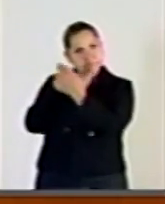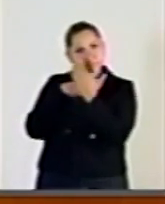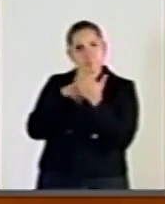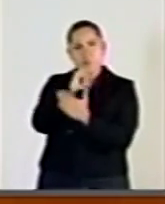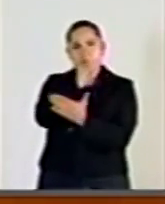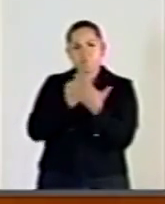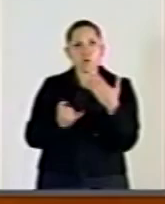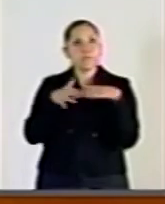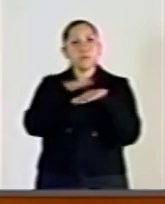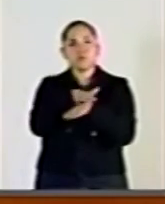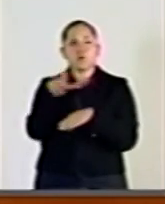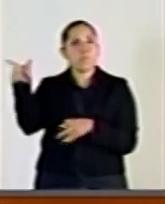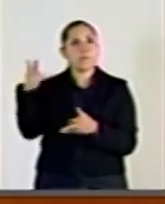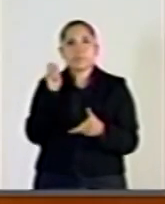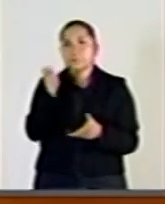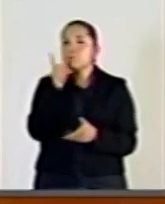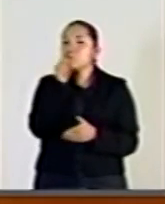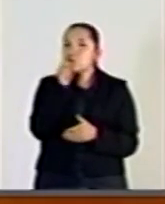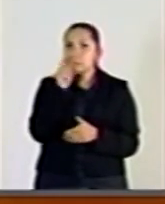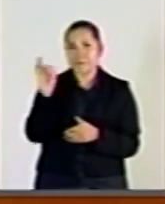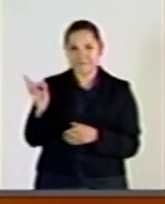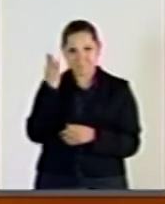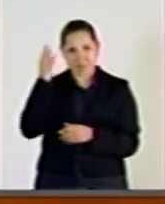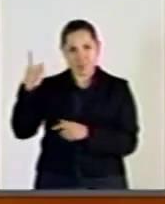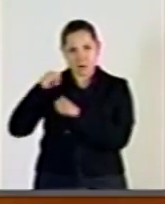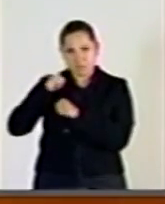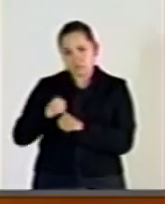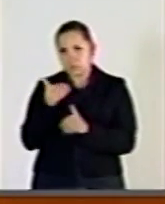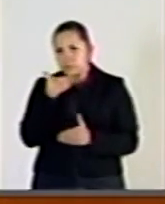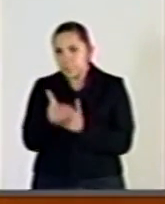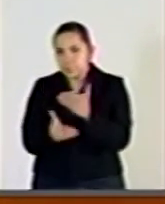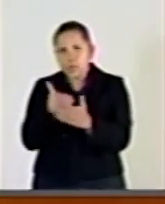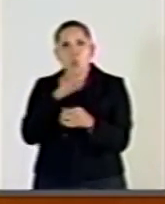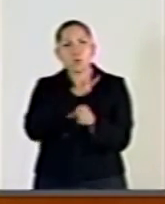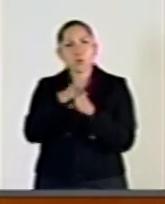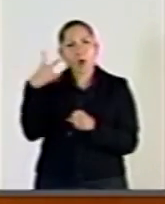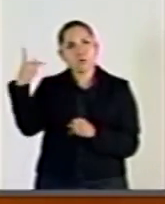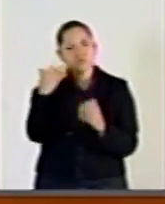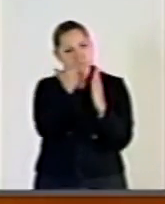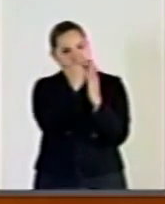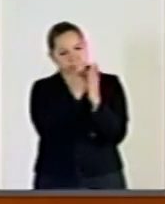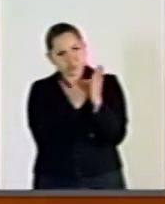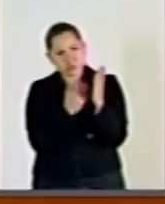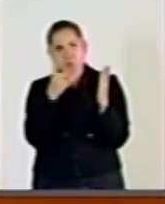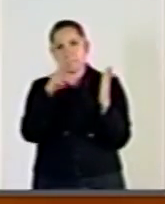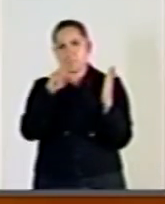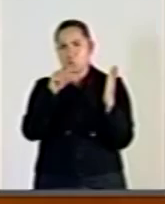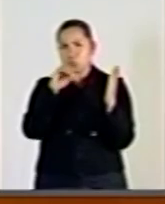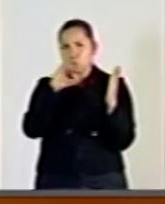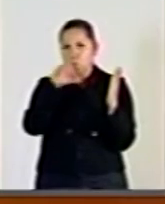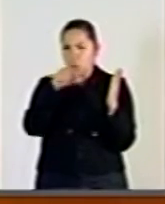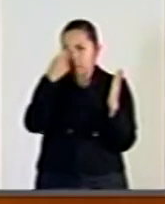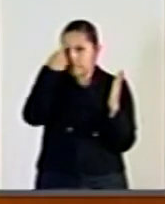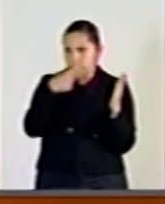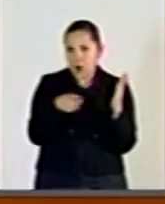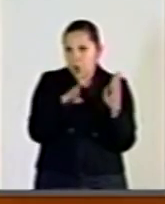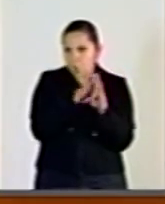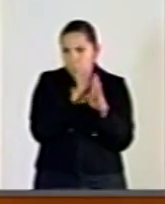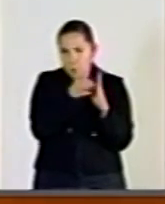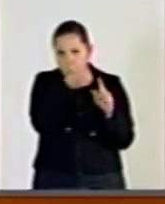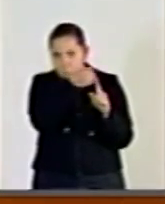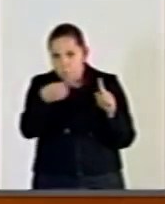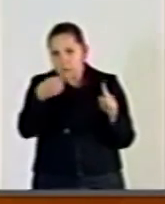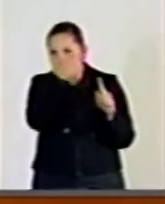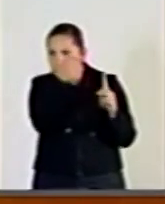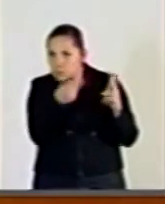de la Policía Federal y explique los protocolos de despliegue, uso de la fuerza y utilización de los medios